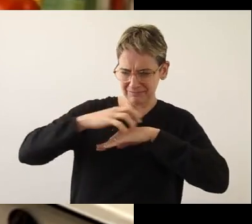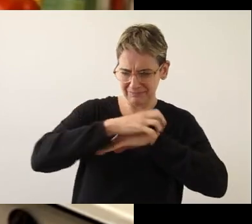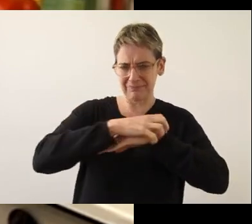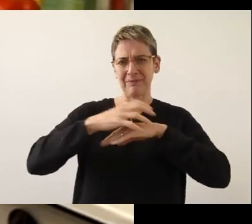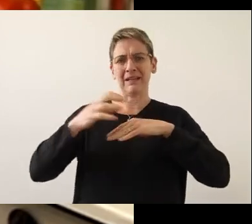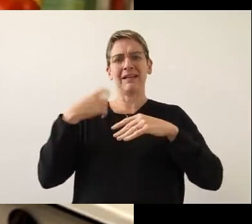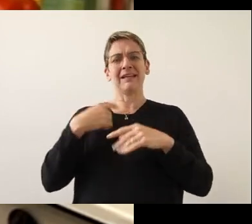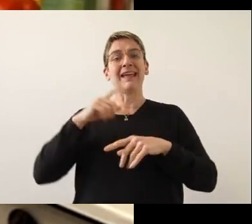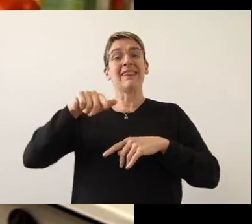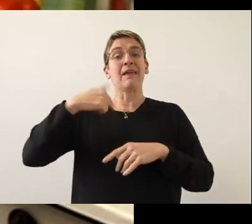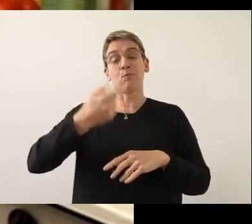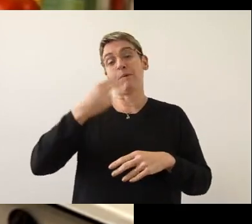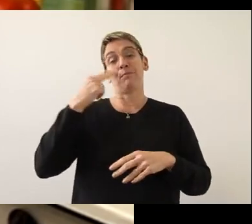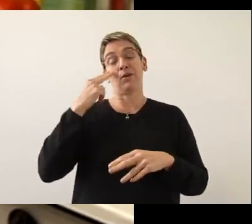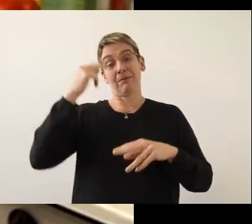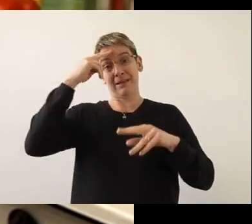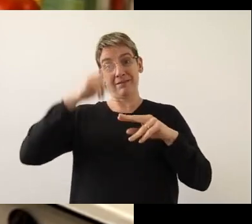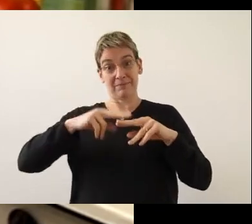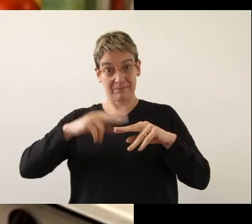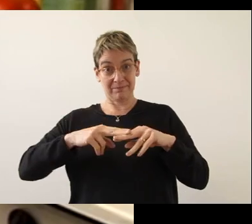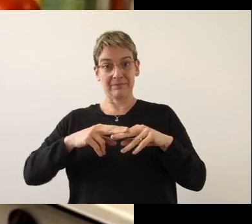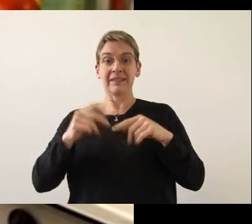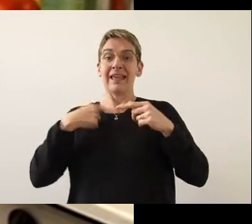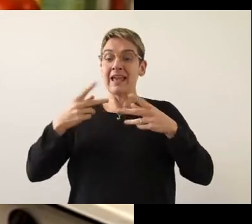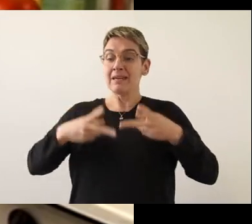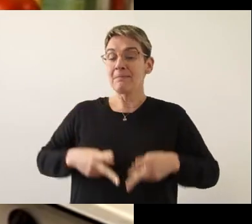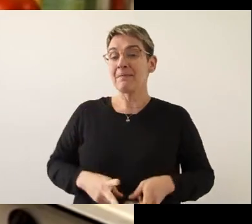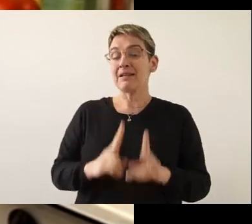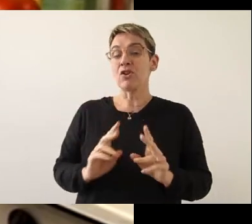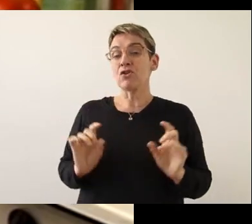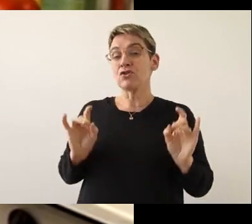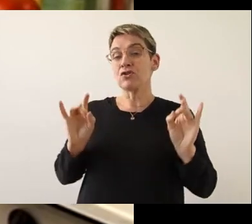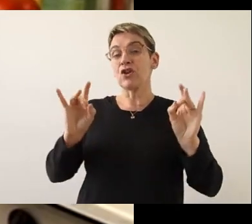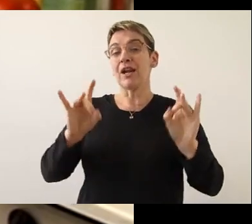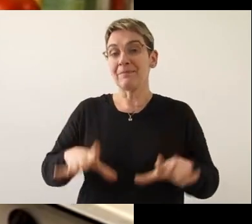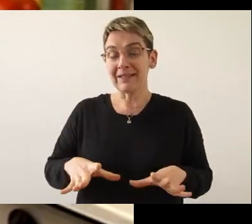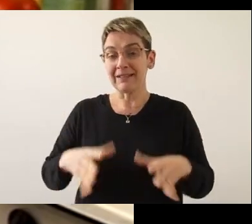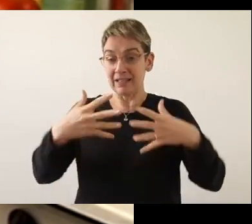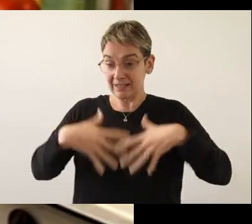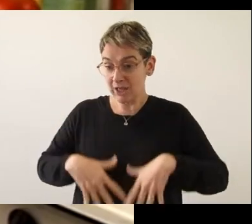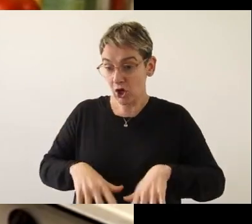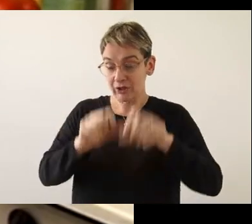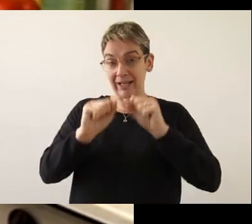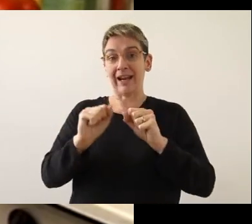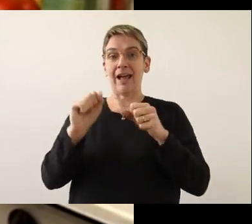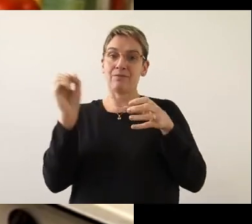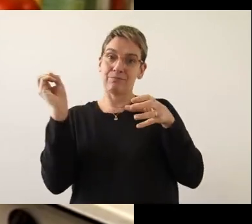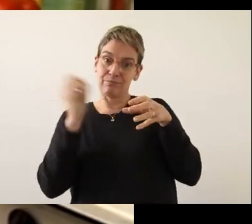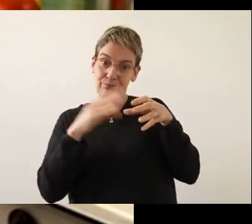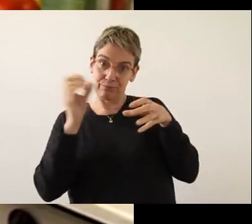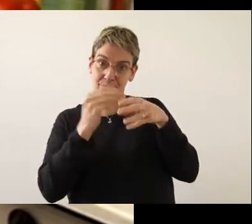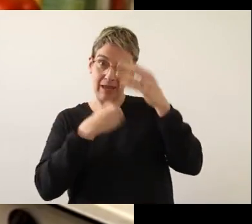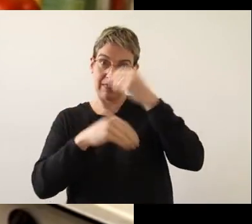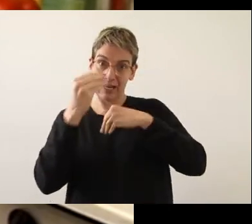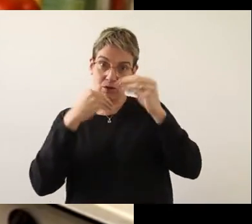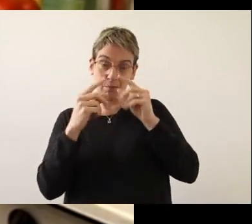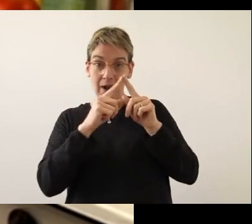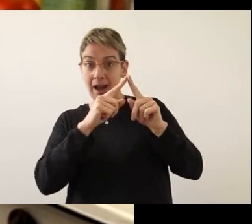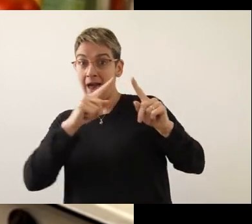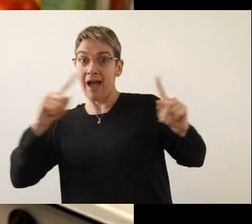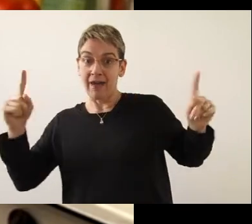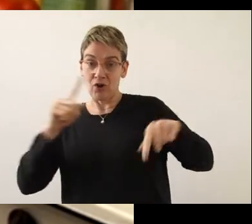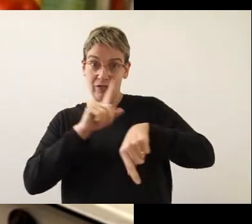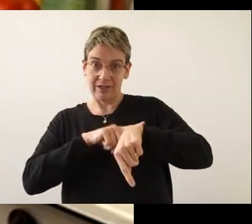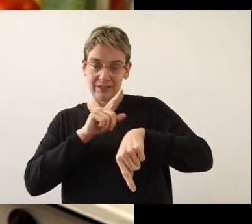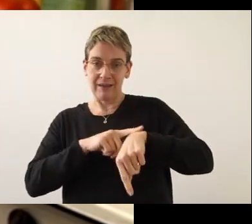perjudiciales. Utilizando este método exclusivamente, no se logrará la conservación por un periodo largo,